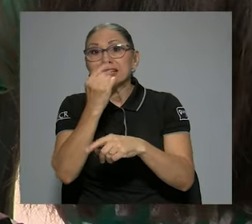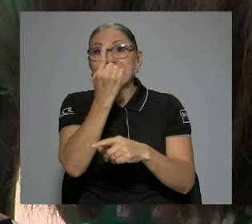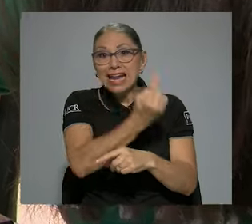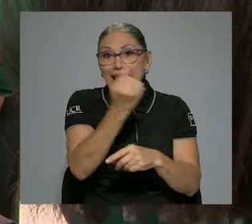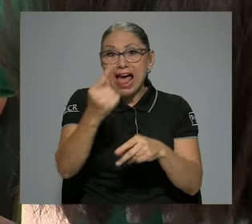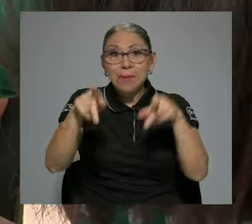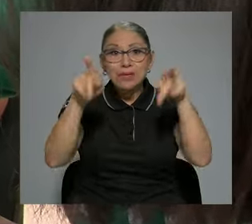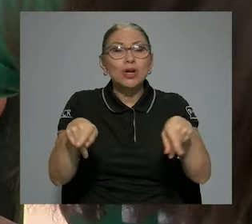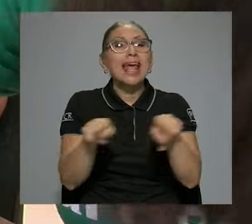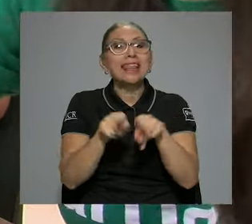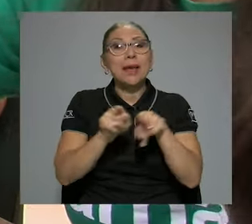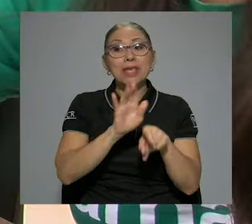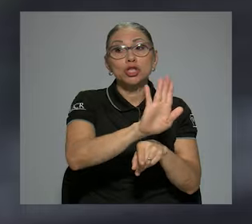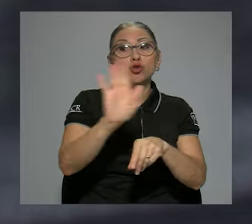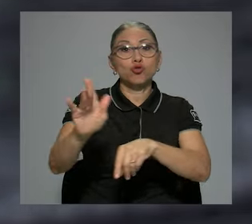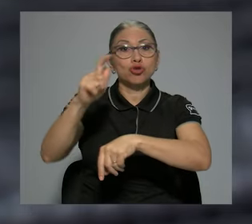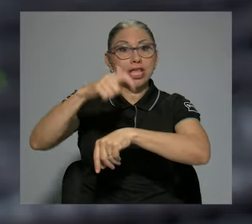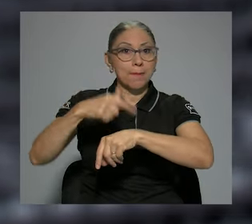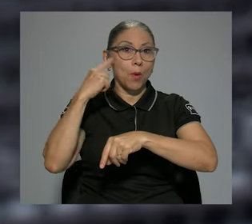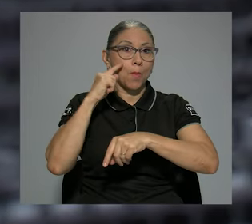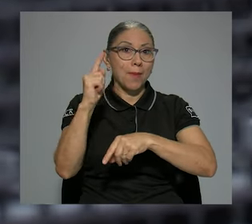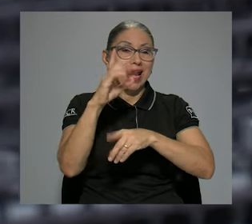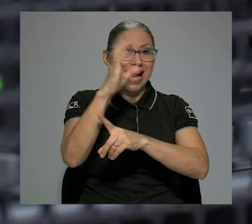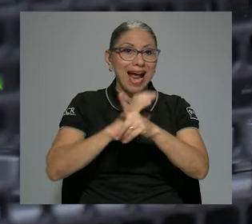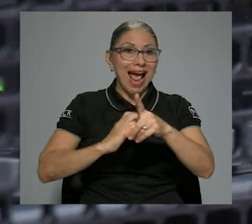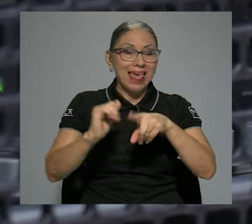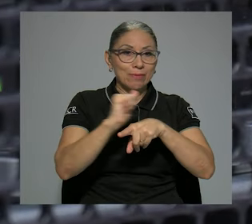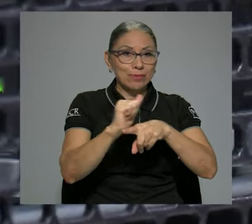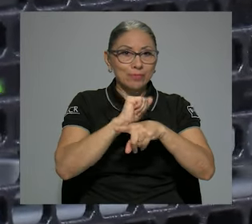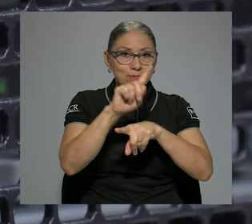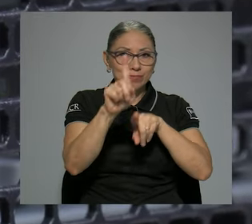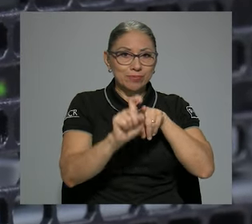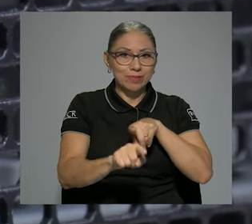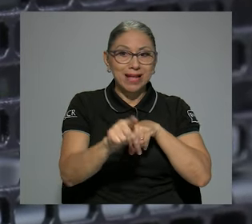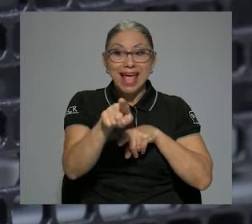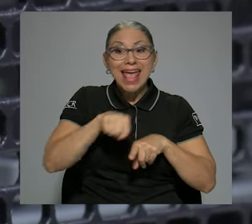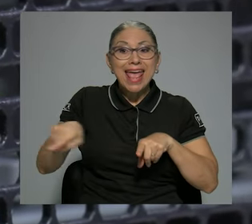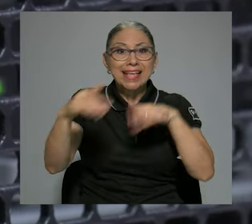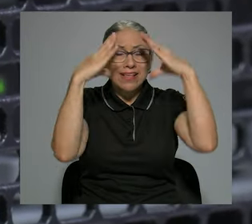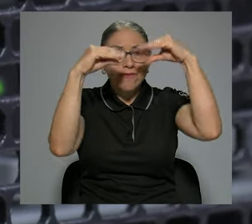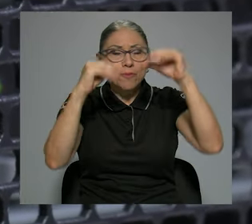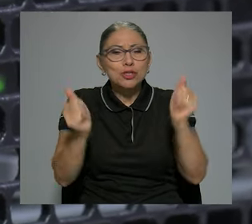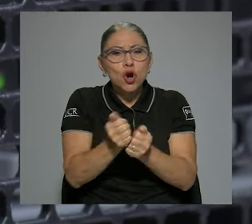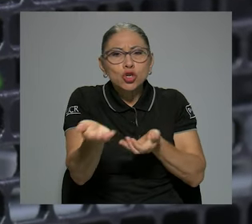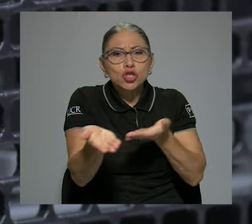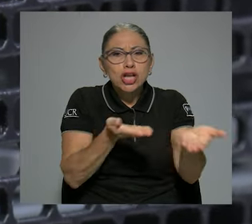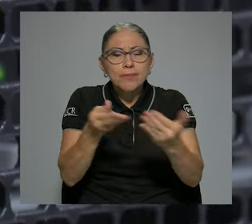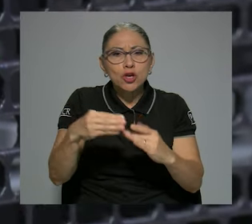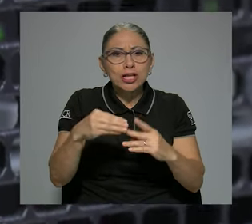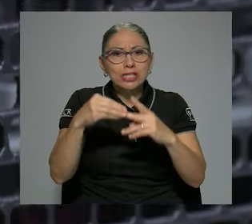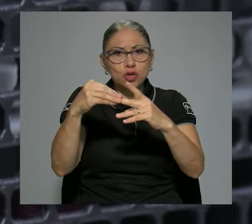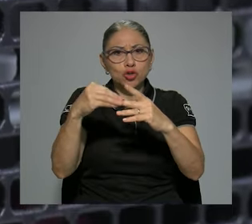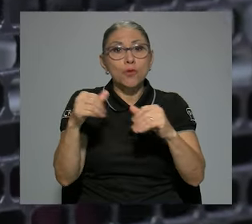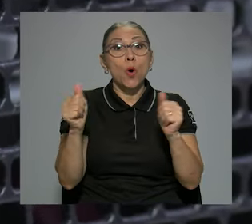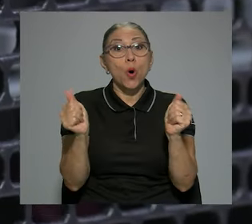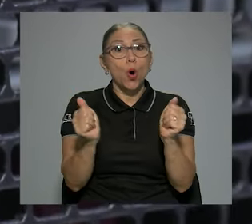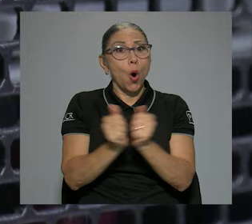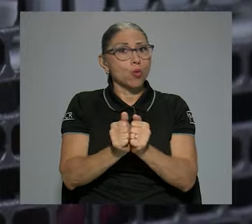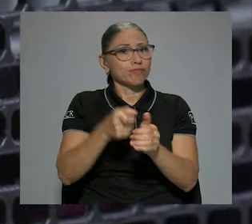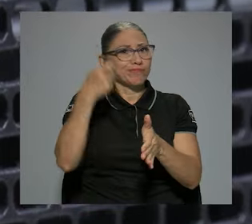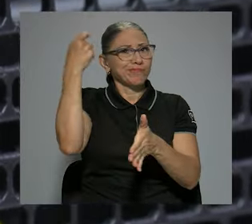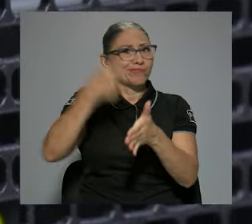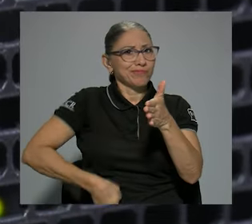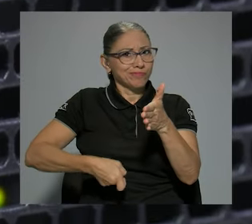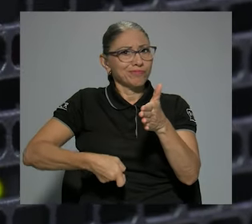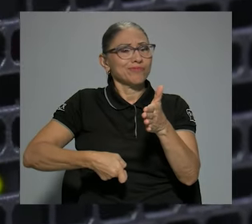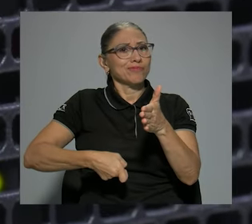tiempo que dedicó a cada ejercicio. Esta información se maneja en un servidor exclusivo bajo estrictas medidas